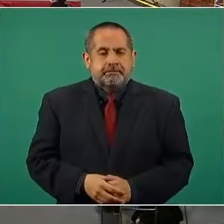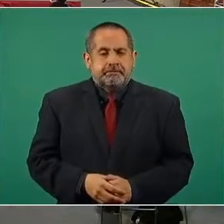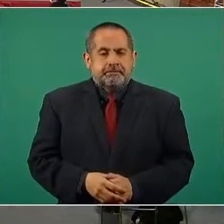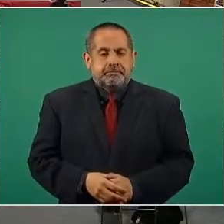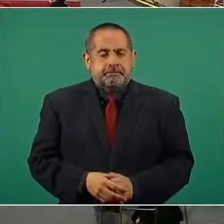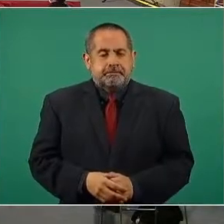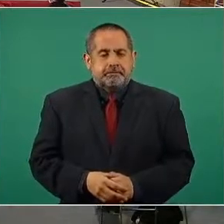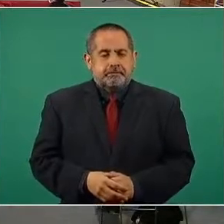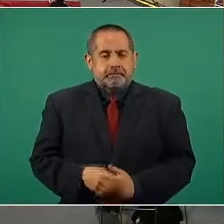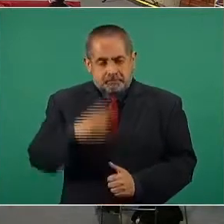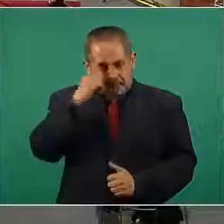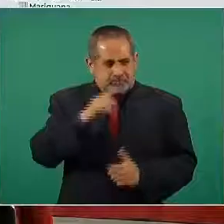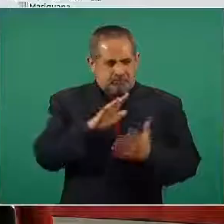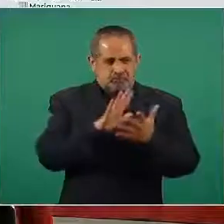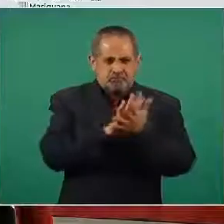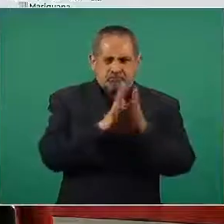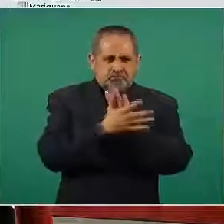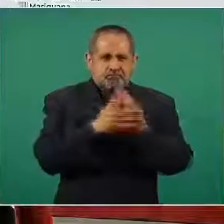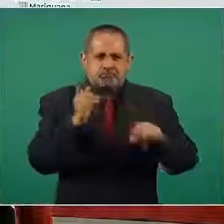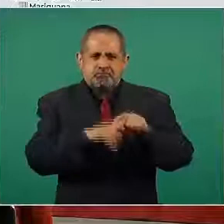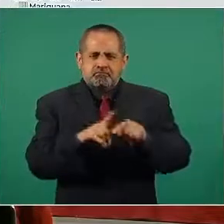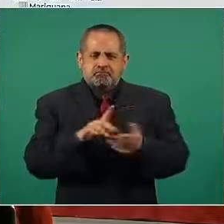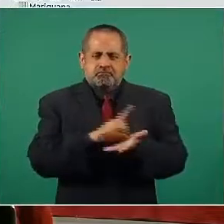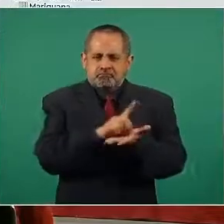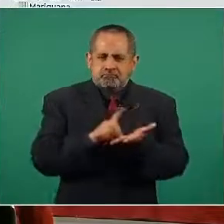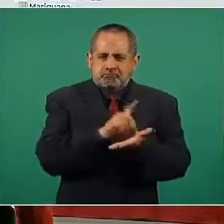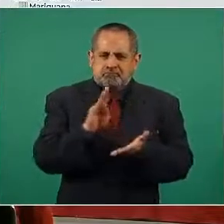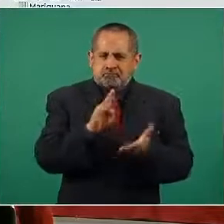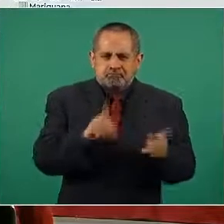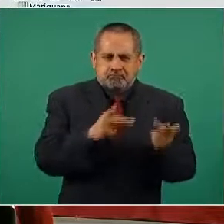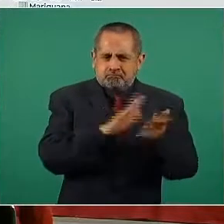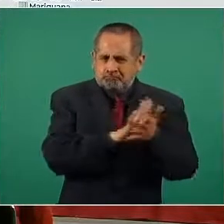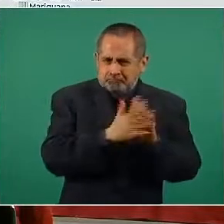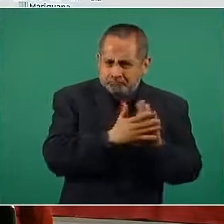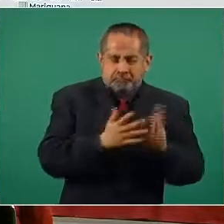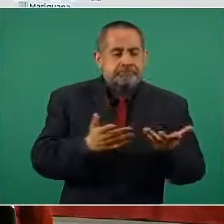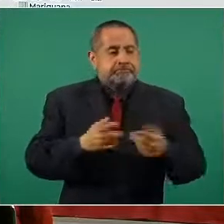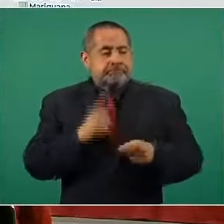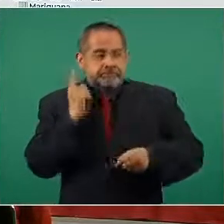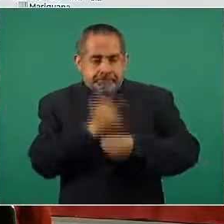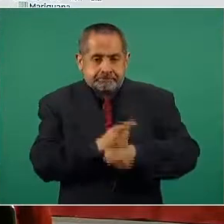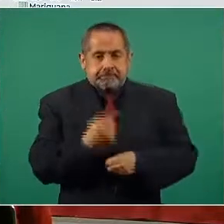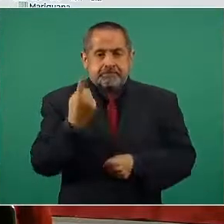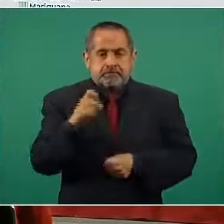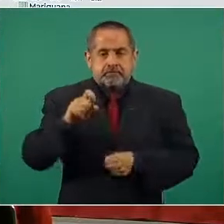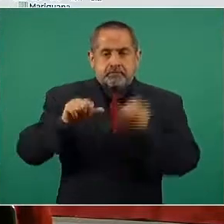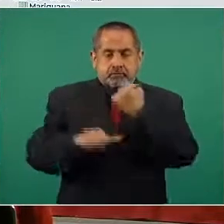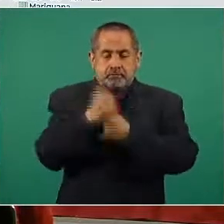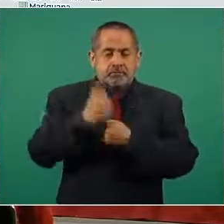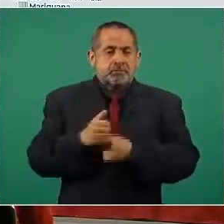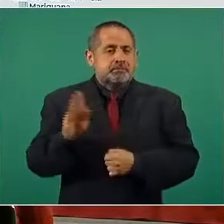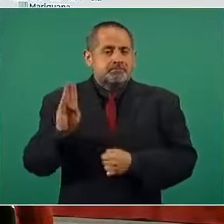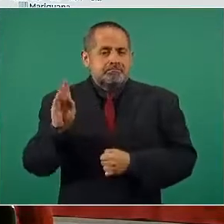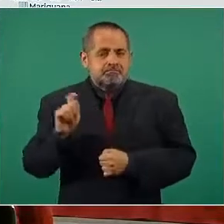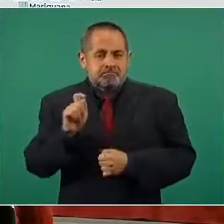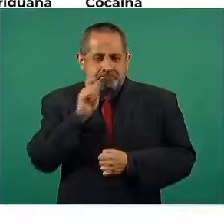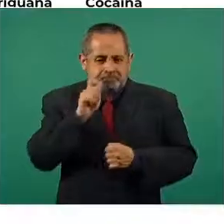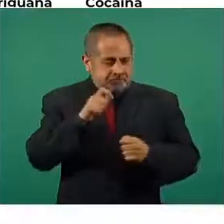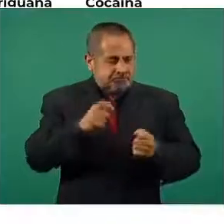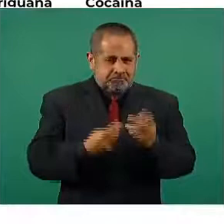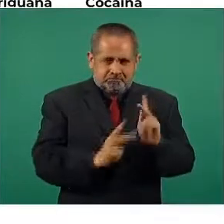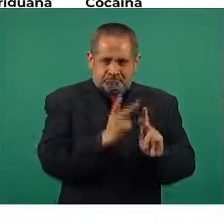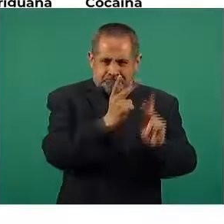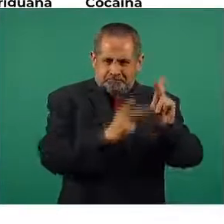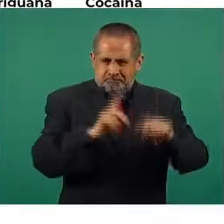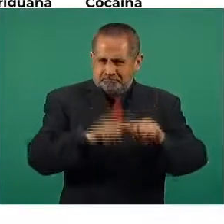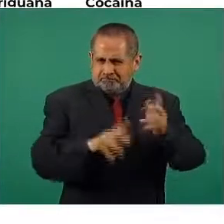Por lo que debemos al combate al narcotráfico, se destruyeron 111 hectáreas de marihuana y 1 mil